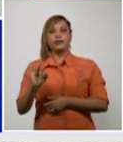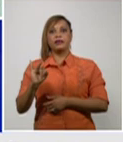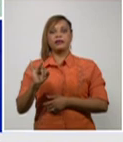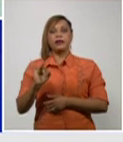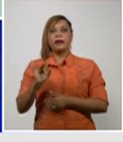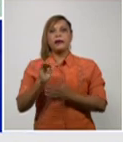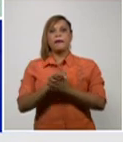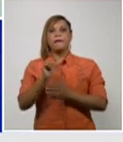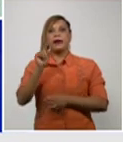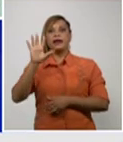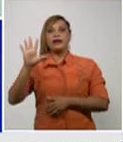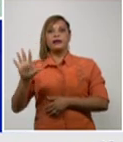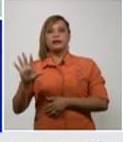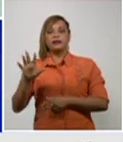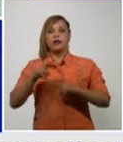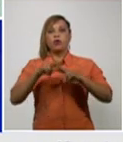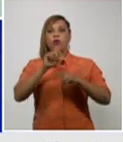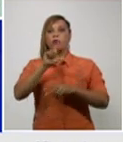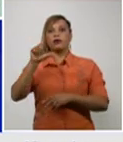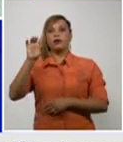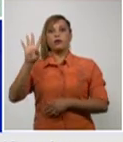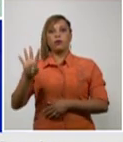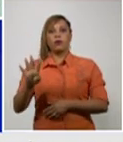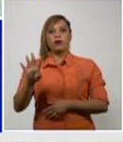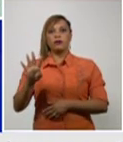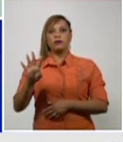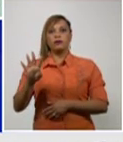4 del municipio de Holguín